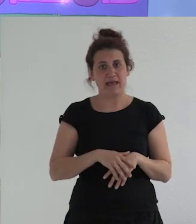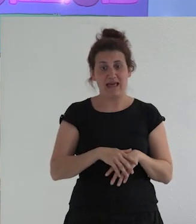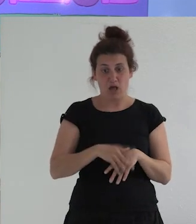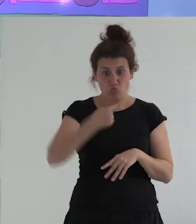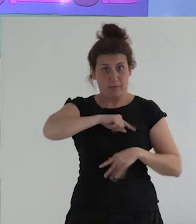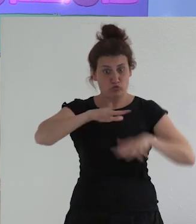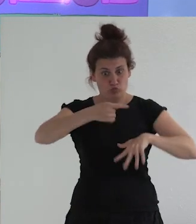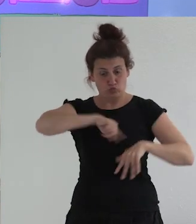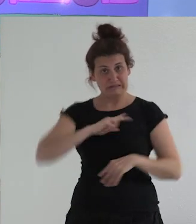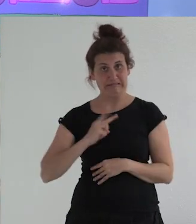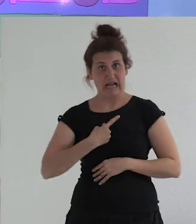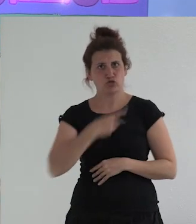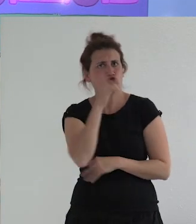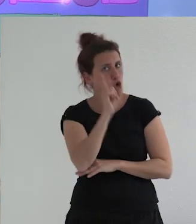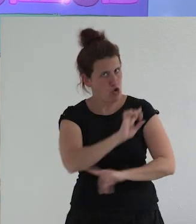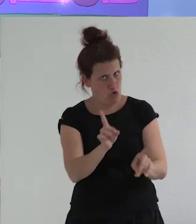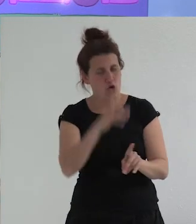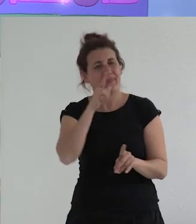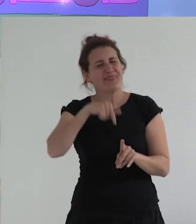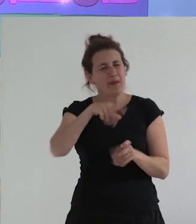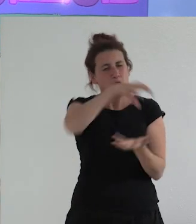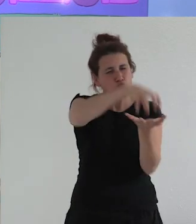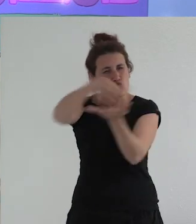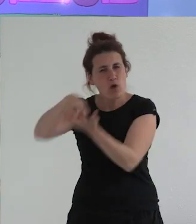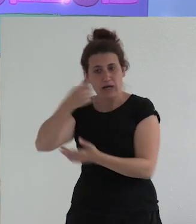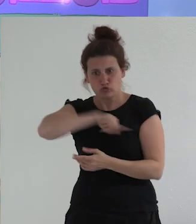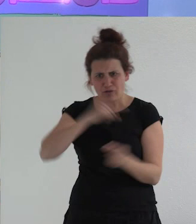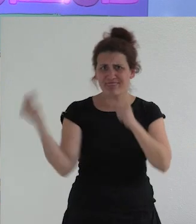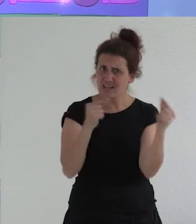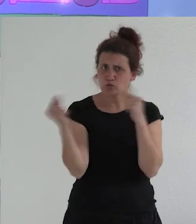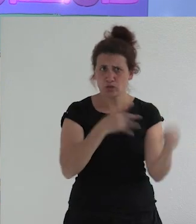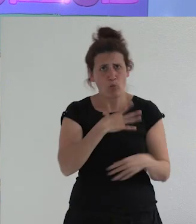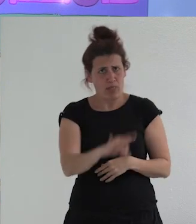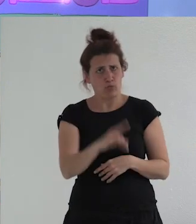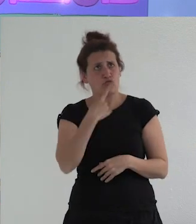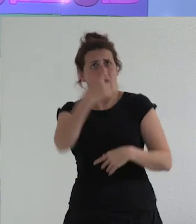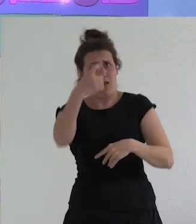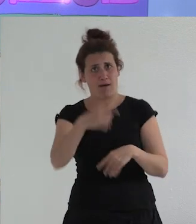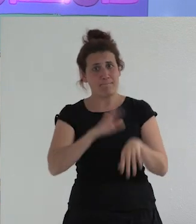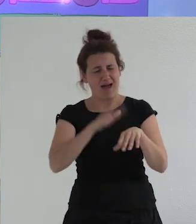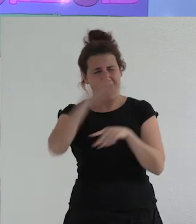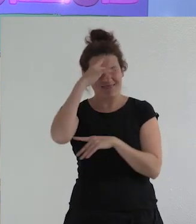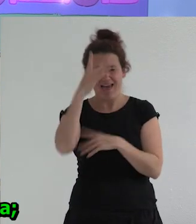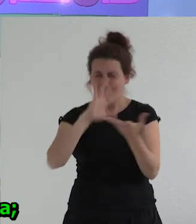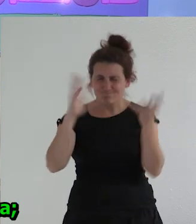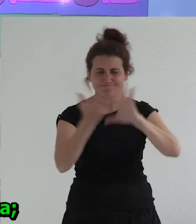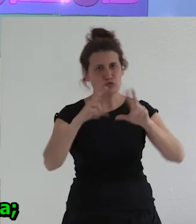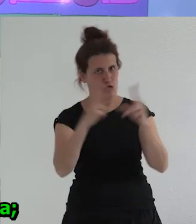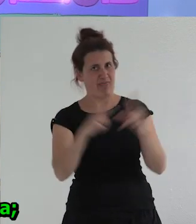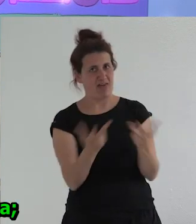los movimientos trans y no solo tiene que haber lugares en los que podamos discutir sobre cuál es la mejor idea para transformar esta sociedad